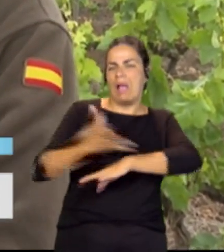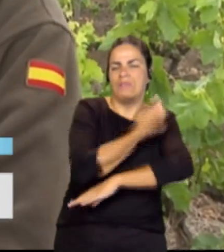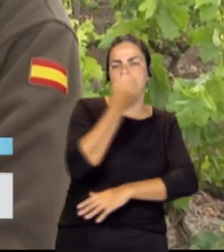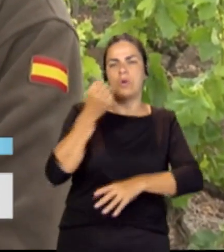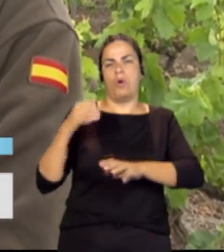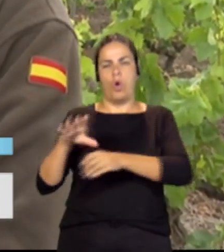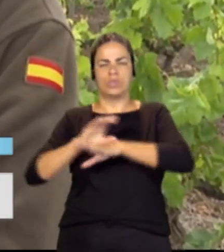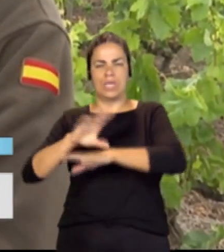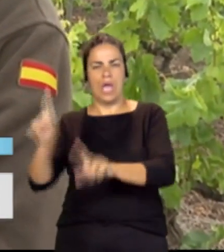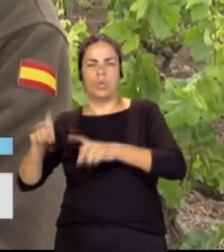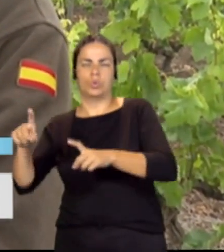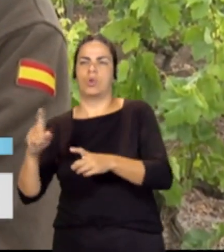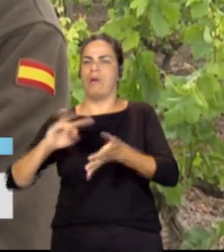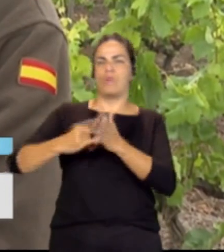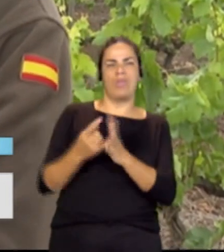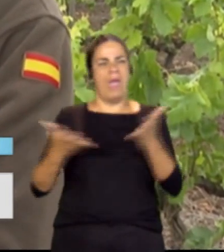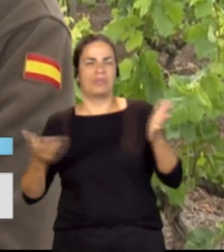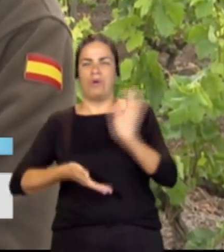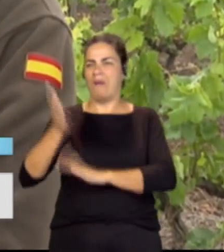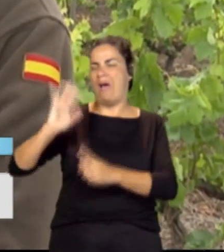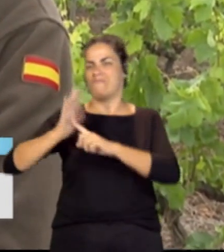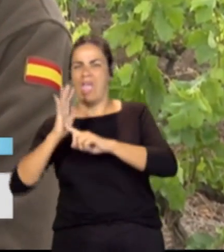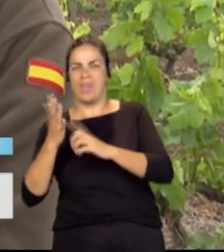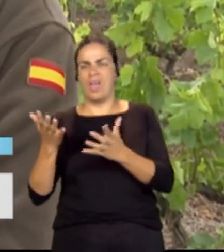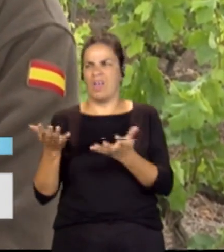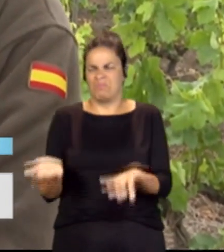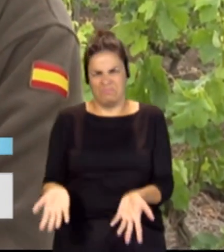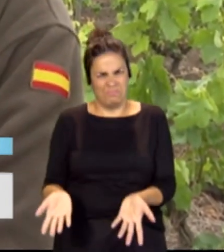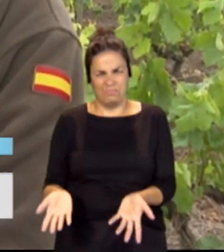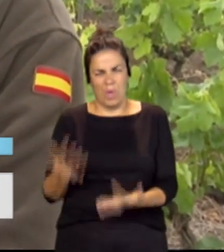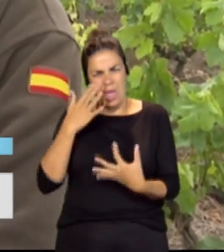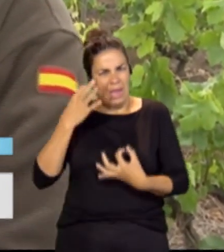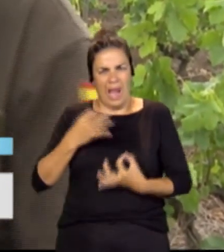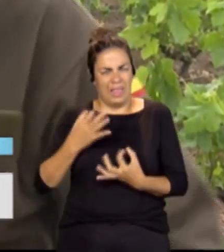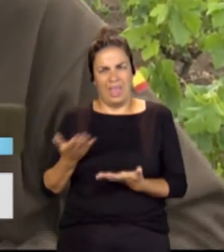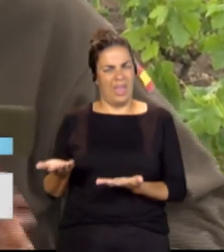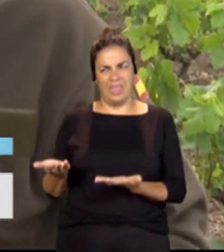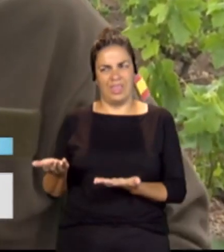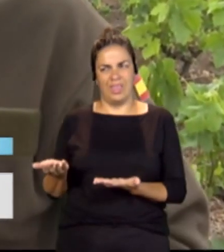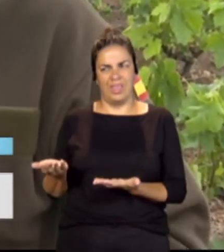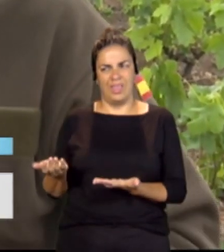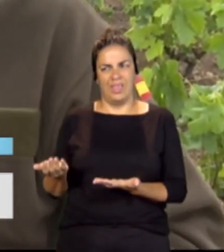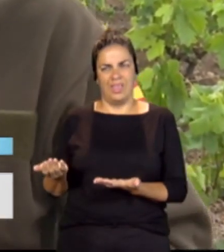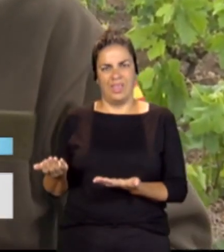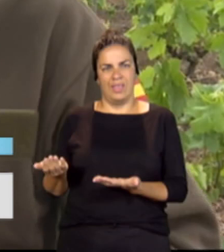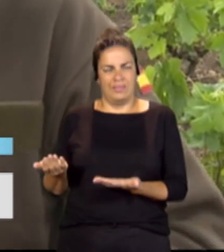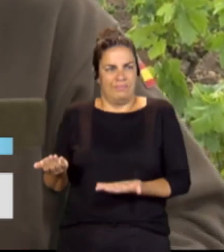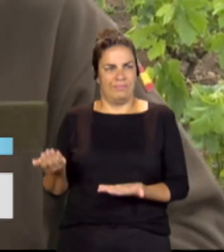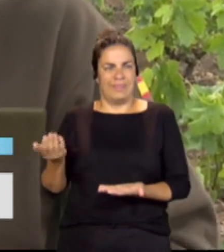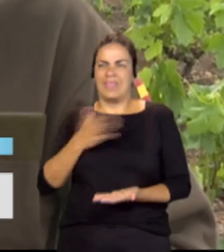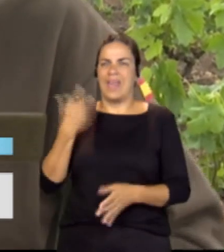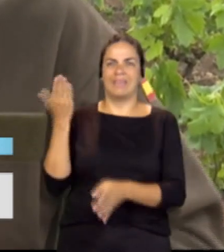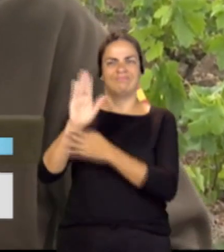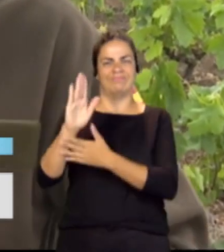ferias, se está yendo, pero realmente, ¿qué pretenden mostrar, qué pretenden